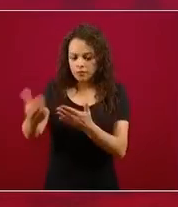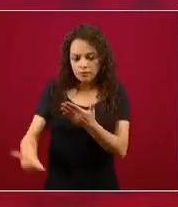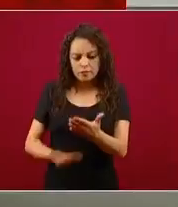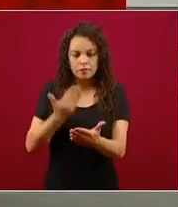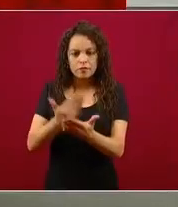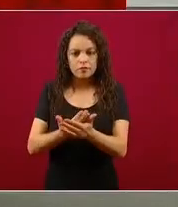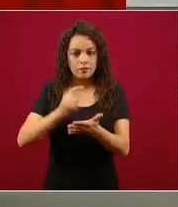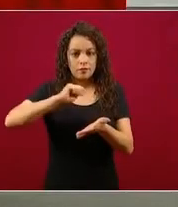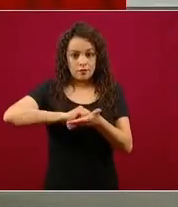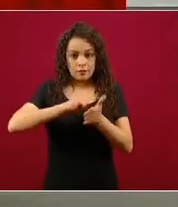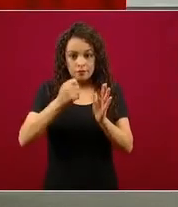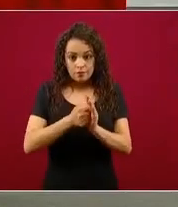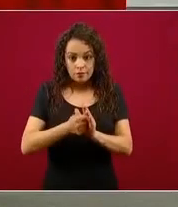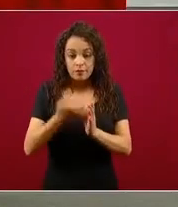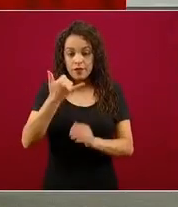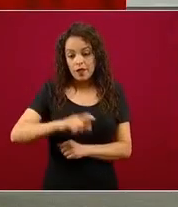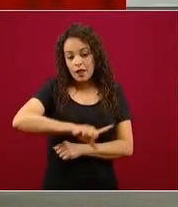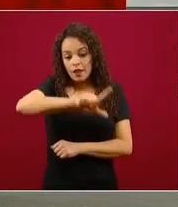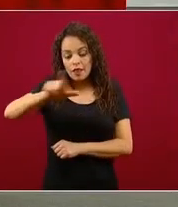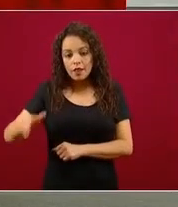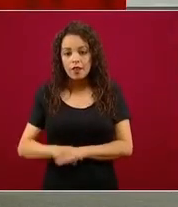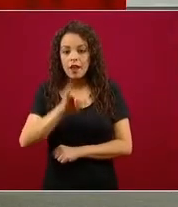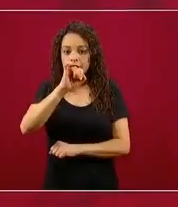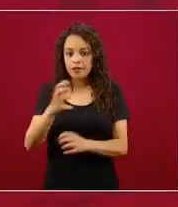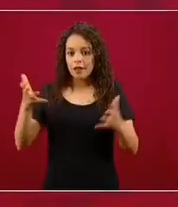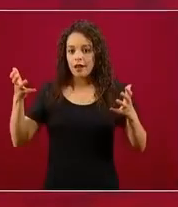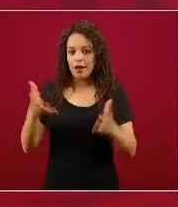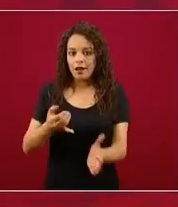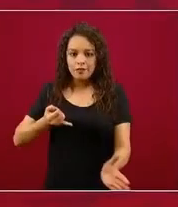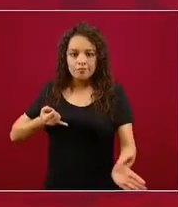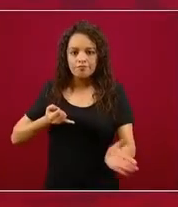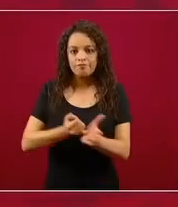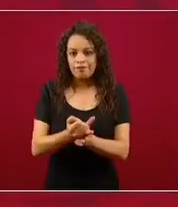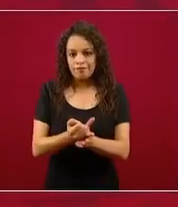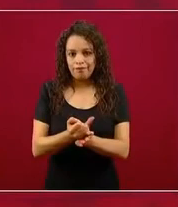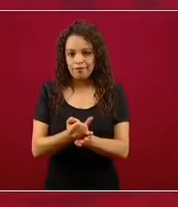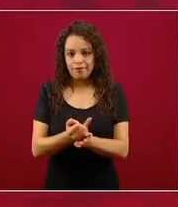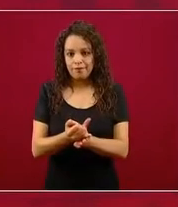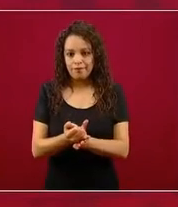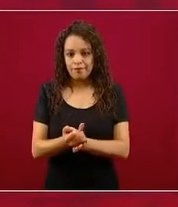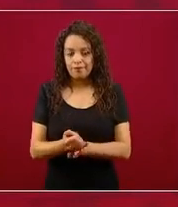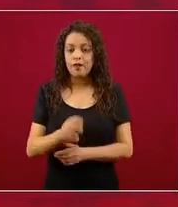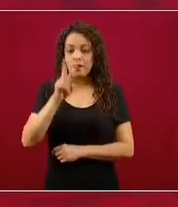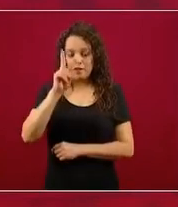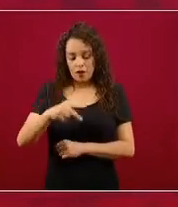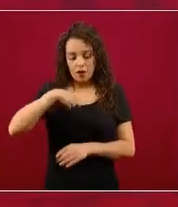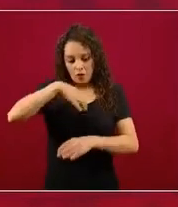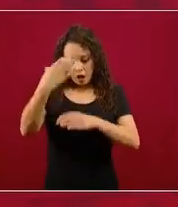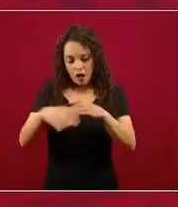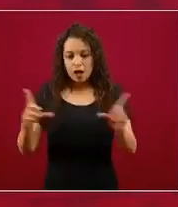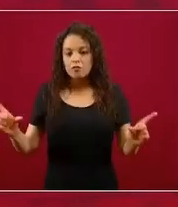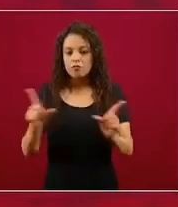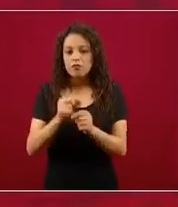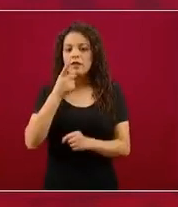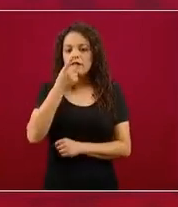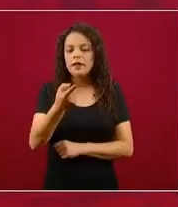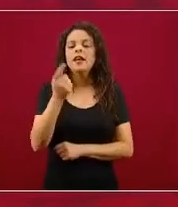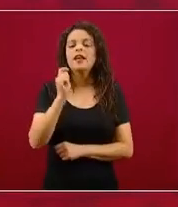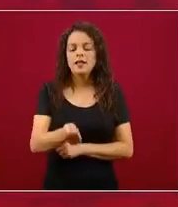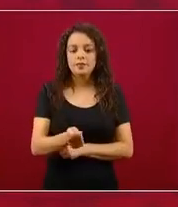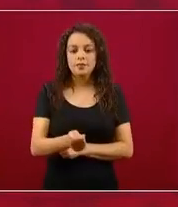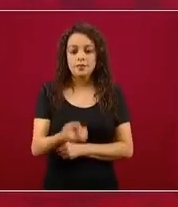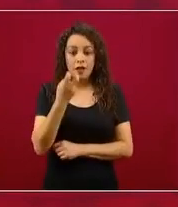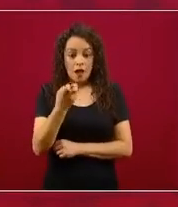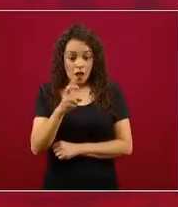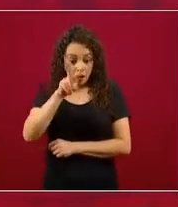implementación en la realidad. Ahora, termino diciendo, en esa realidad, recordémoslo, que